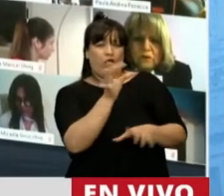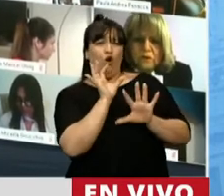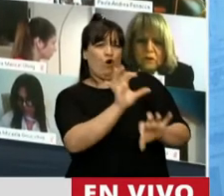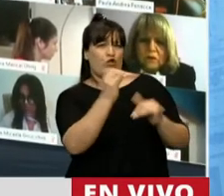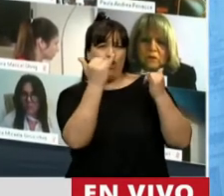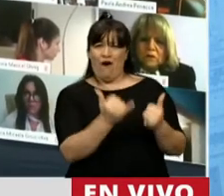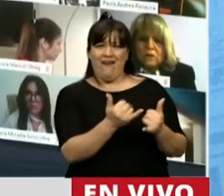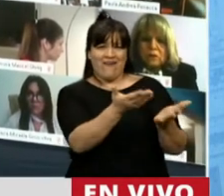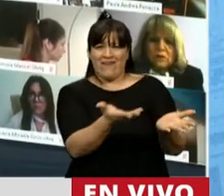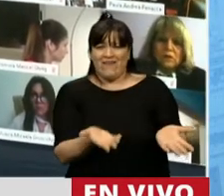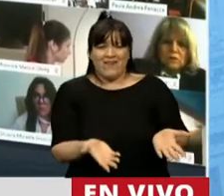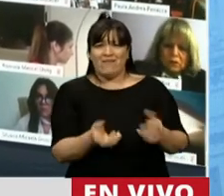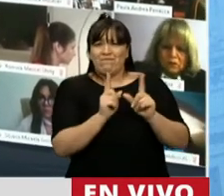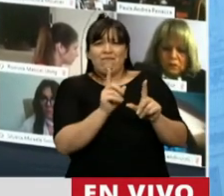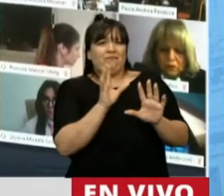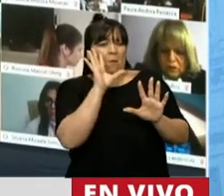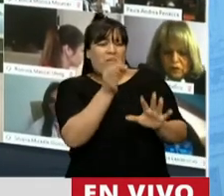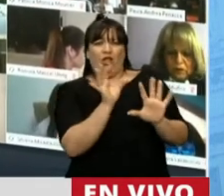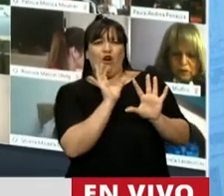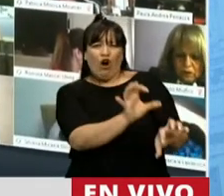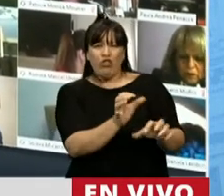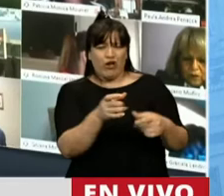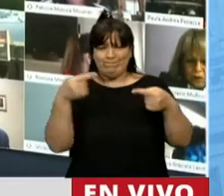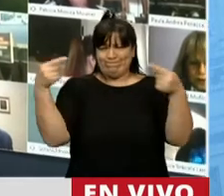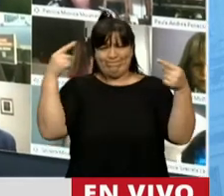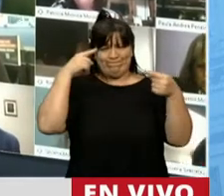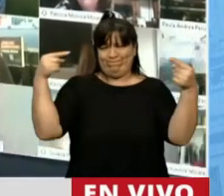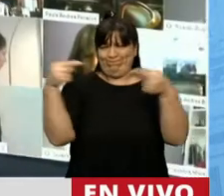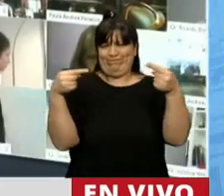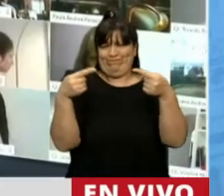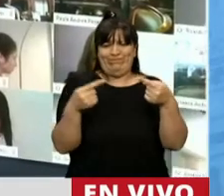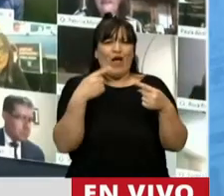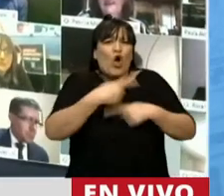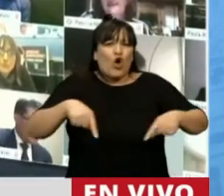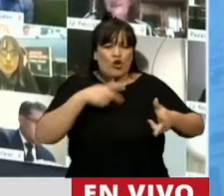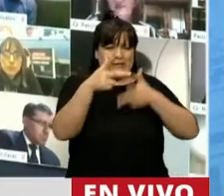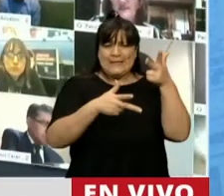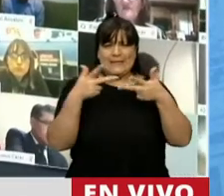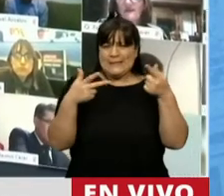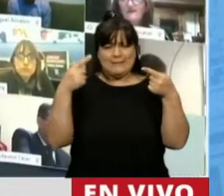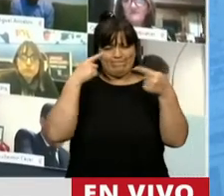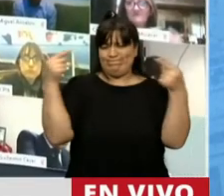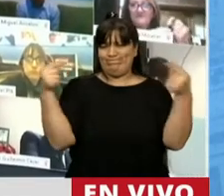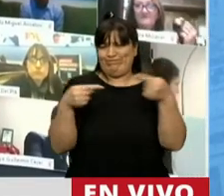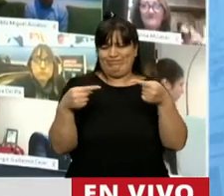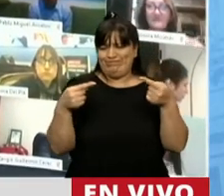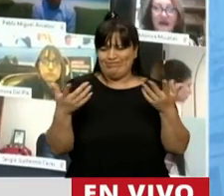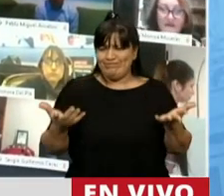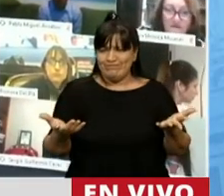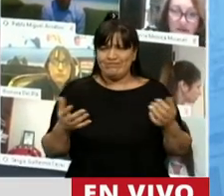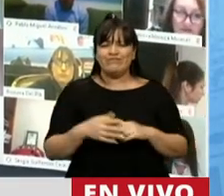ese odio está relacionado a la irracionalidad de sus planteos. Cuando uno ve